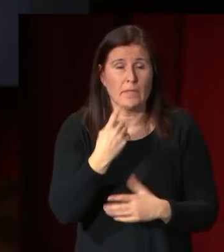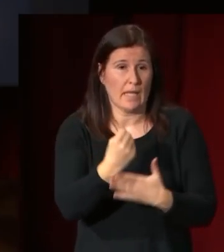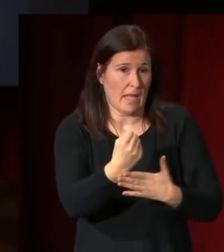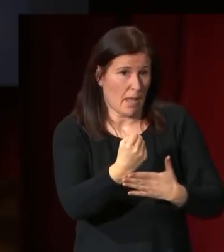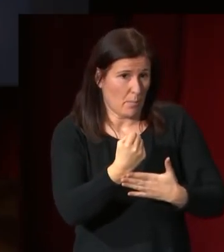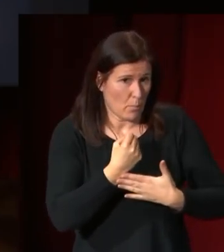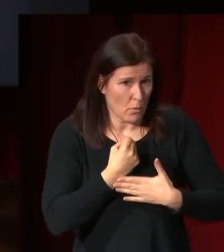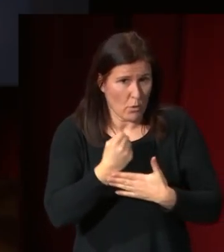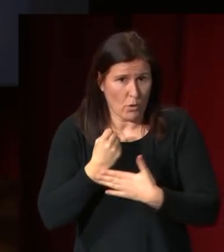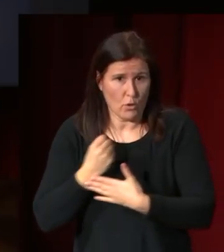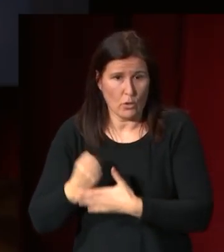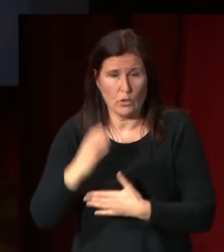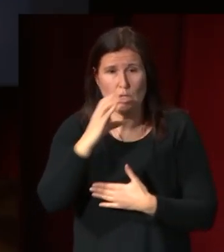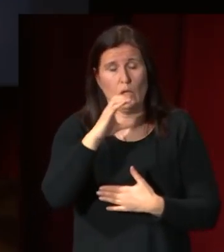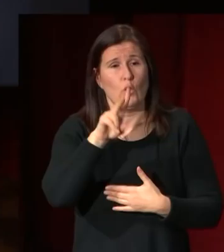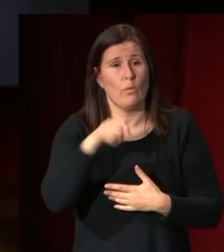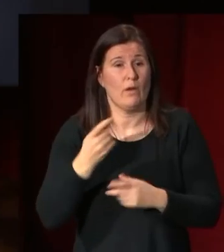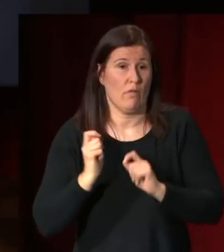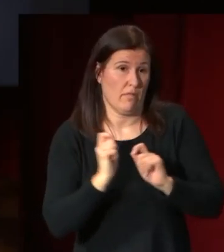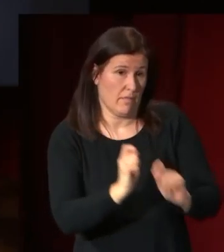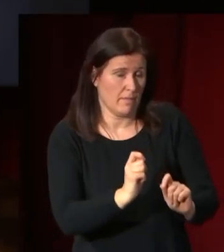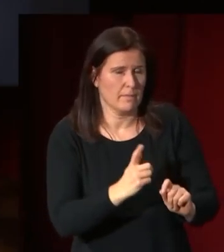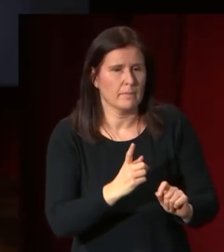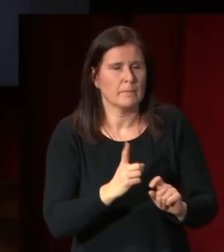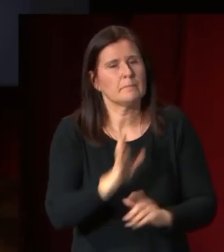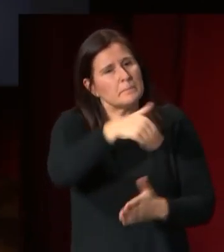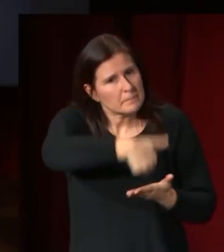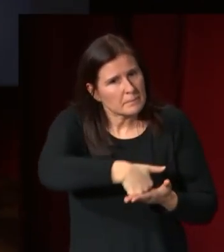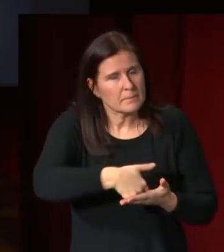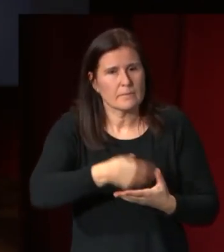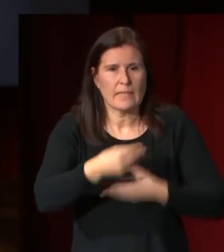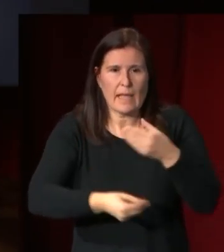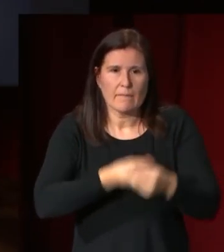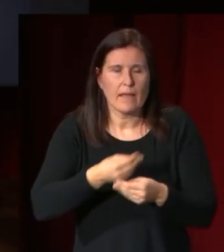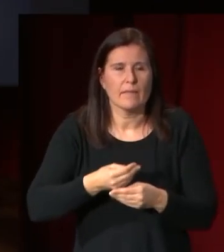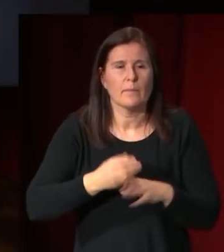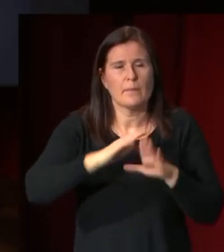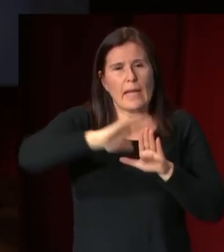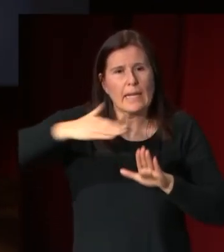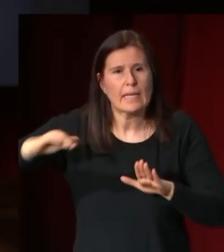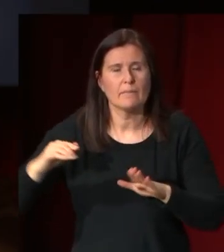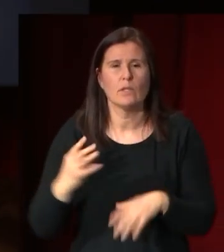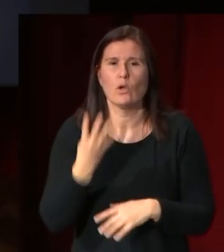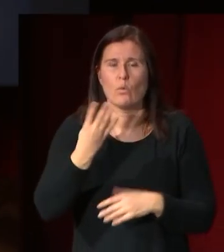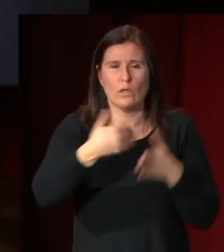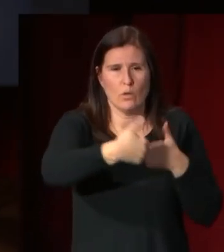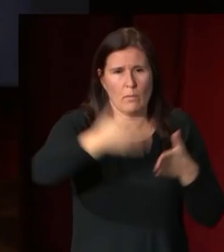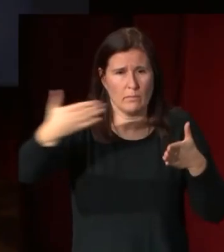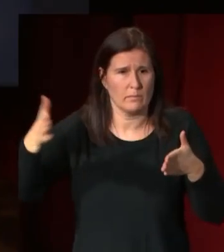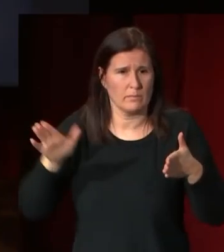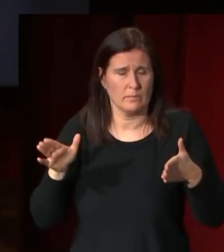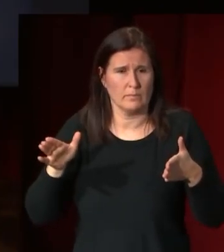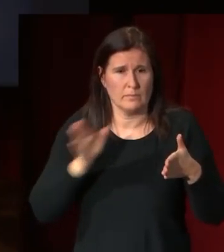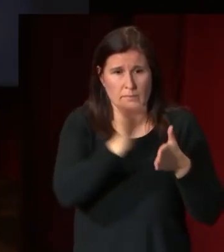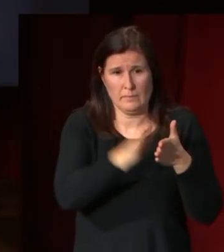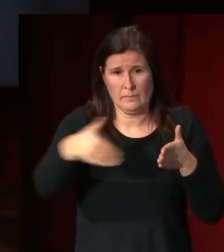que Álvarez Cubero recibe le encargan que haga los relieves los cuatro lados de la pared de lo que